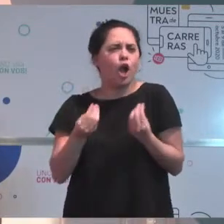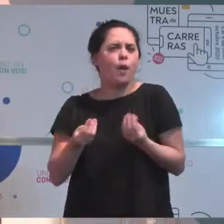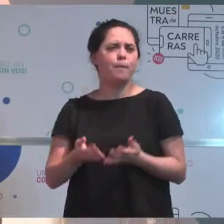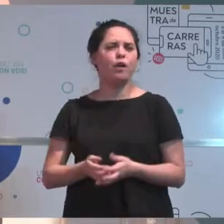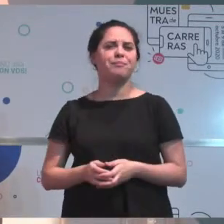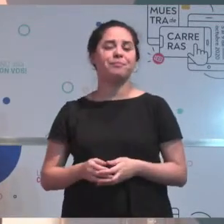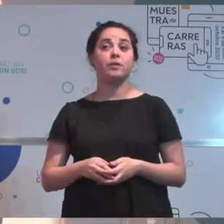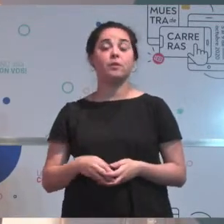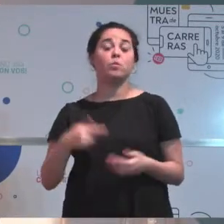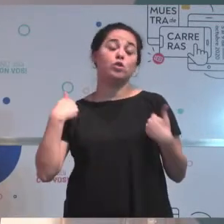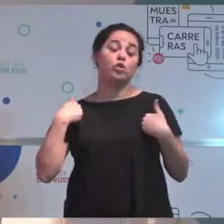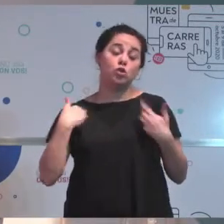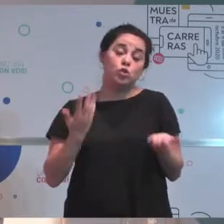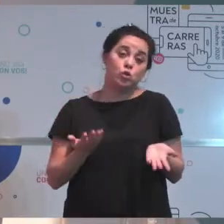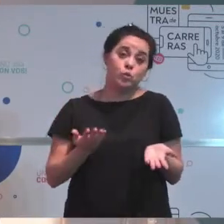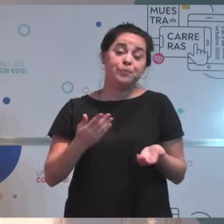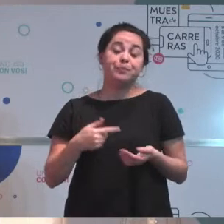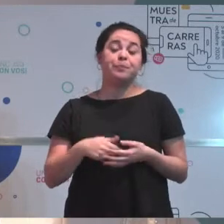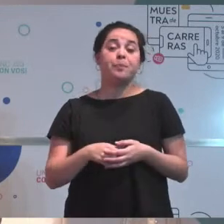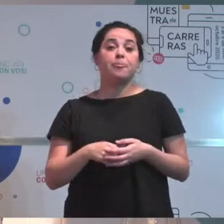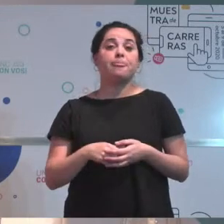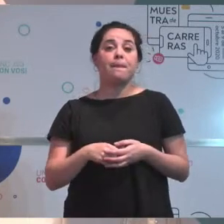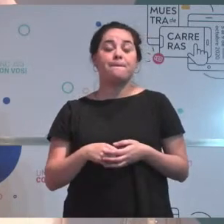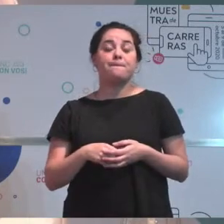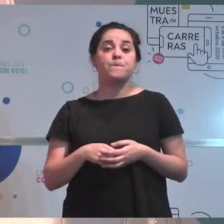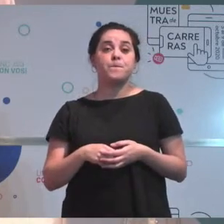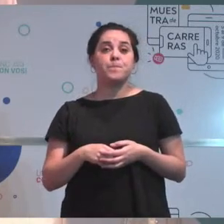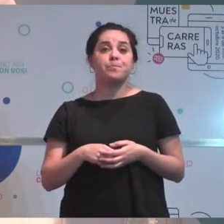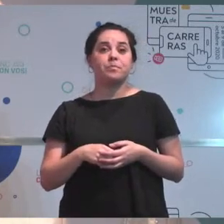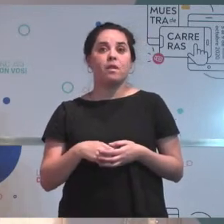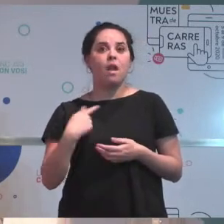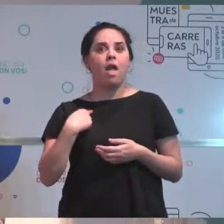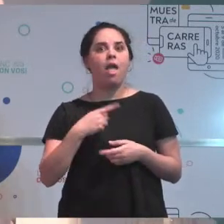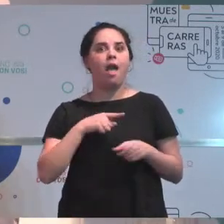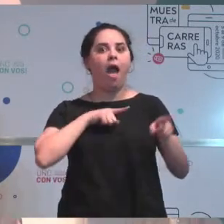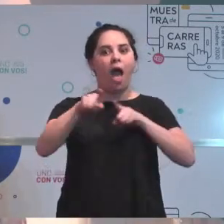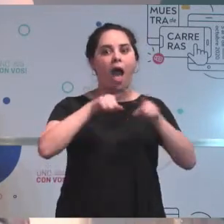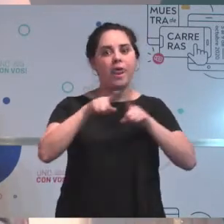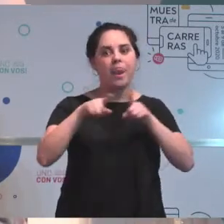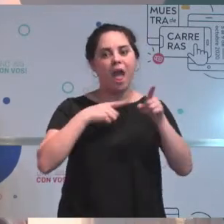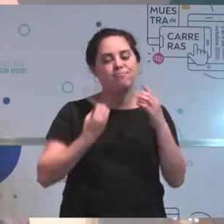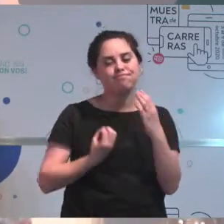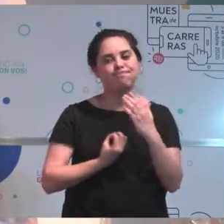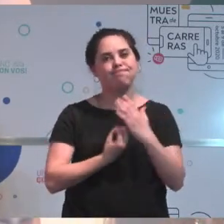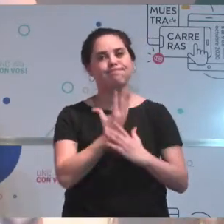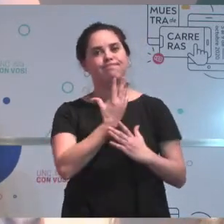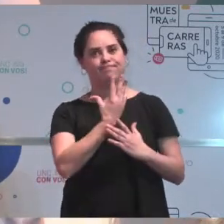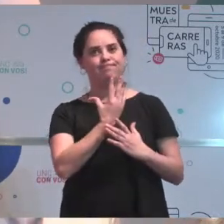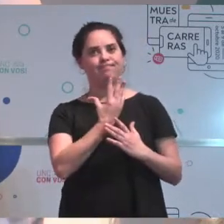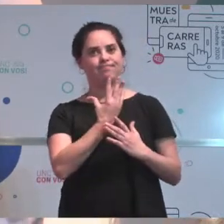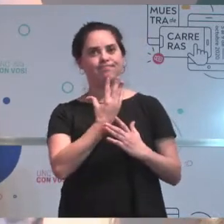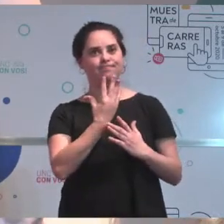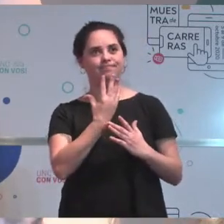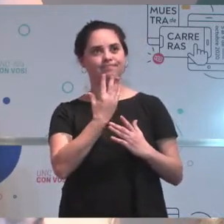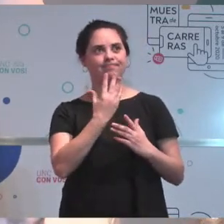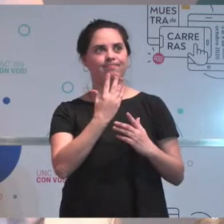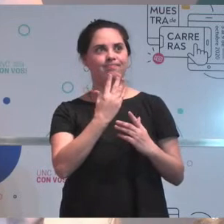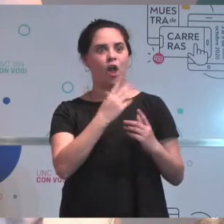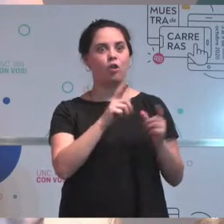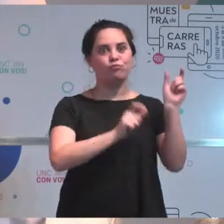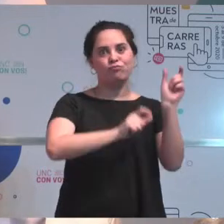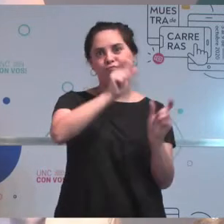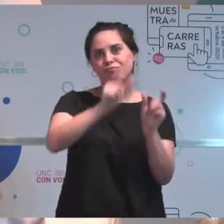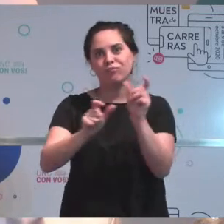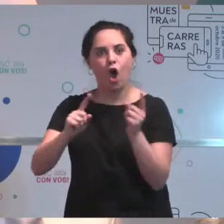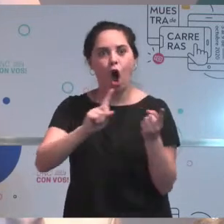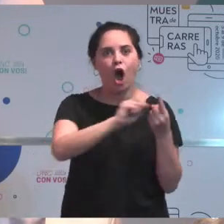en general la mayoría de quienes empezamos la carrera y hemos estudiado empezamos nuestro contacto siendo